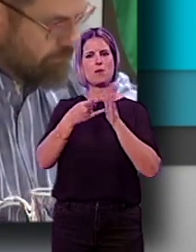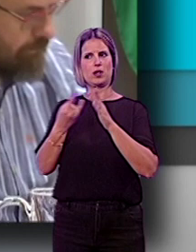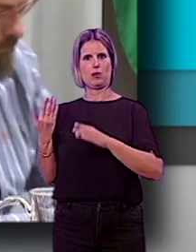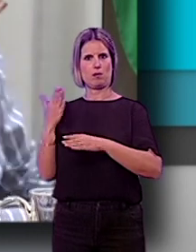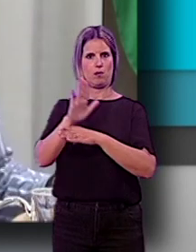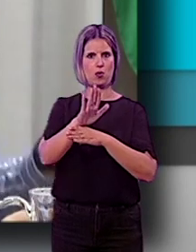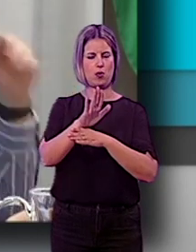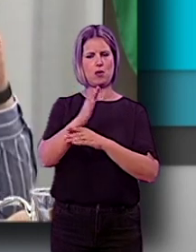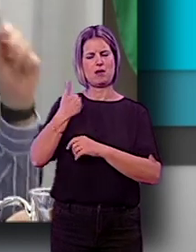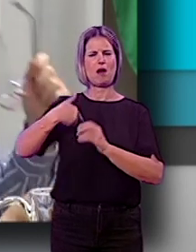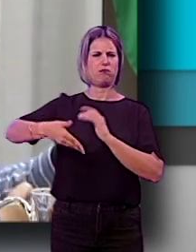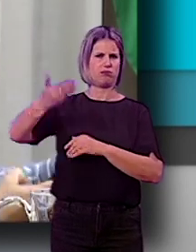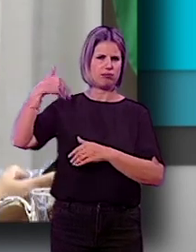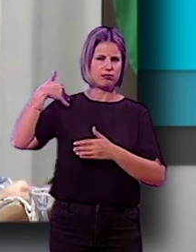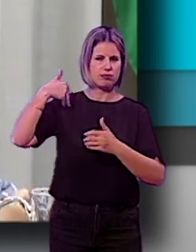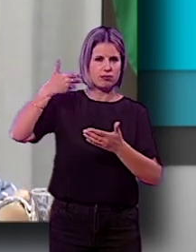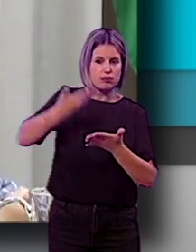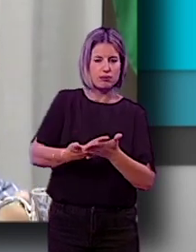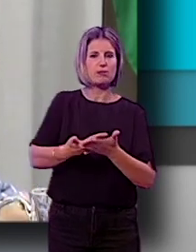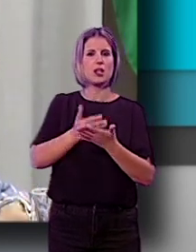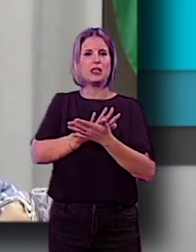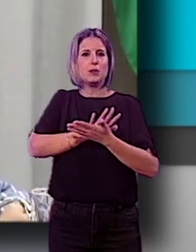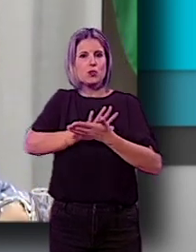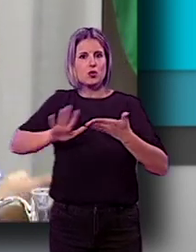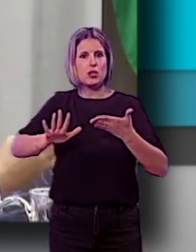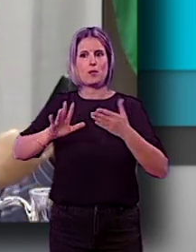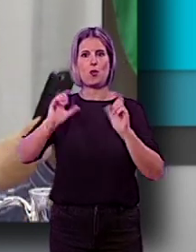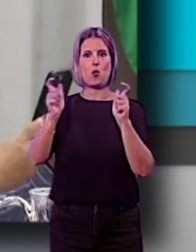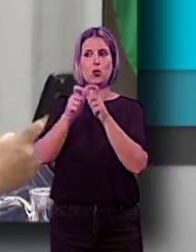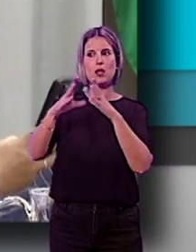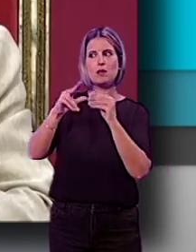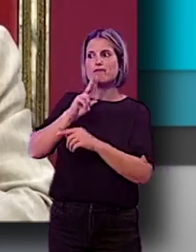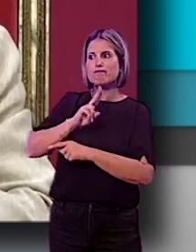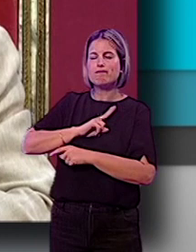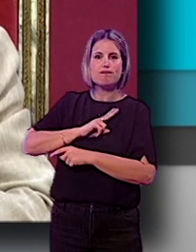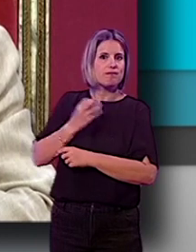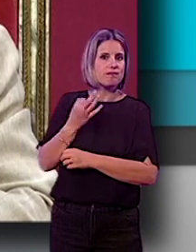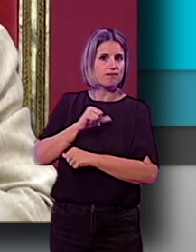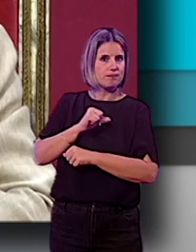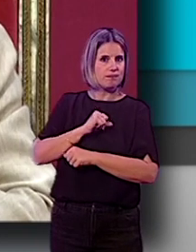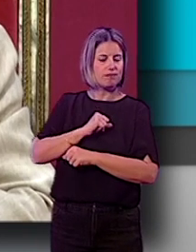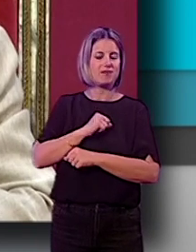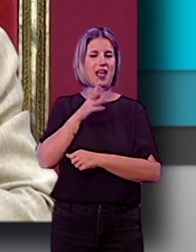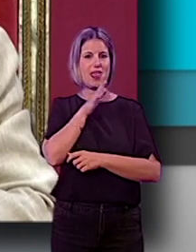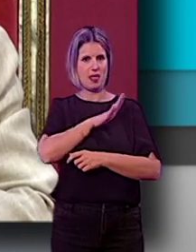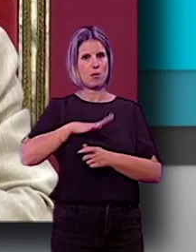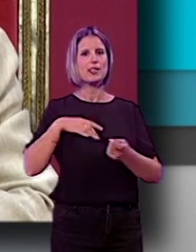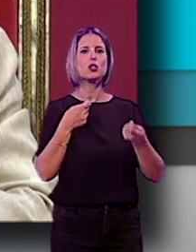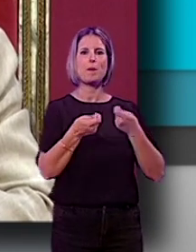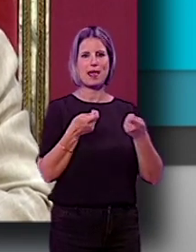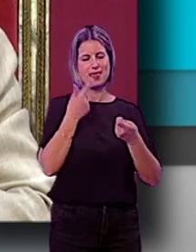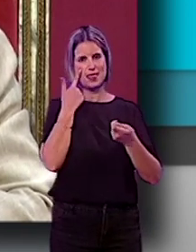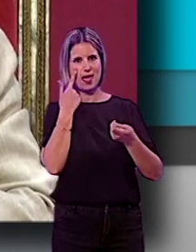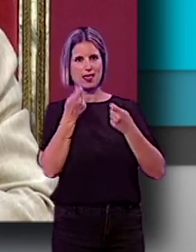Llevamos mucho tiempo esperando la respuesta de la Junta de Andalucía. En este minuto seguimos pendientes de la